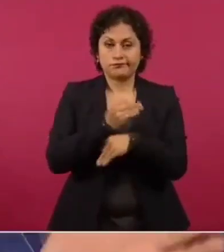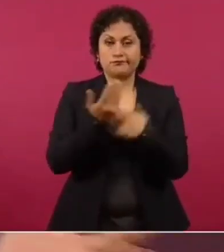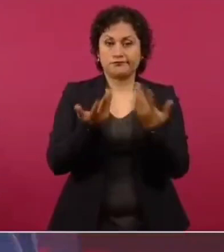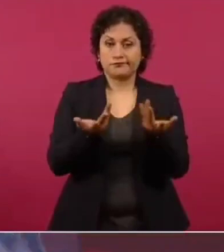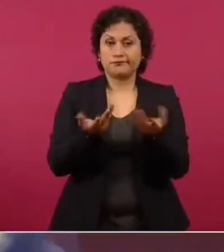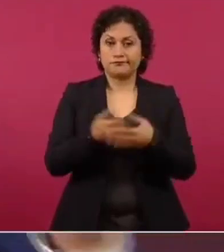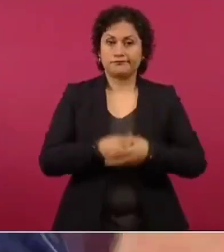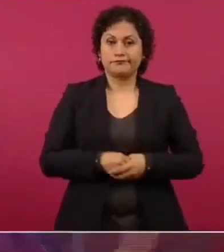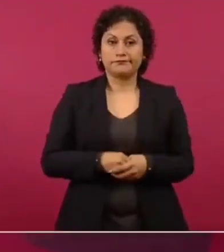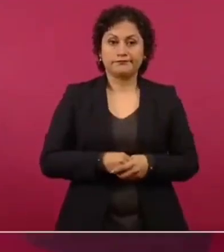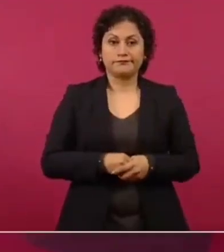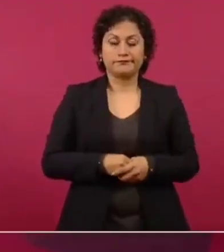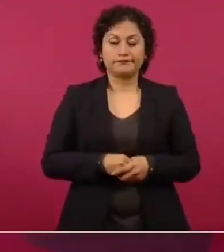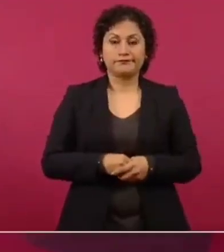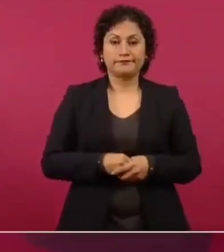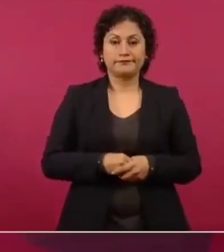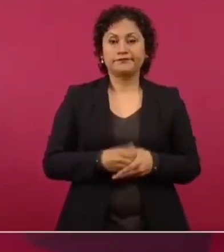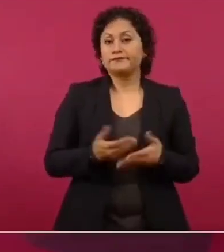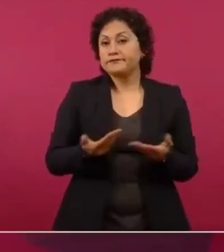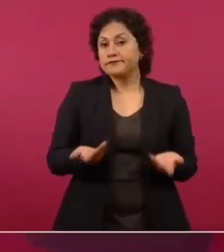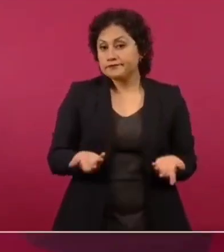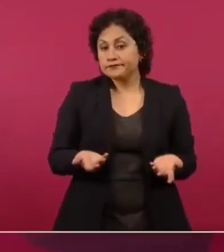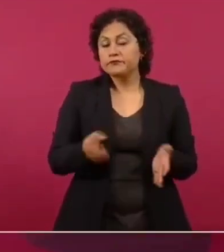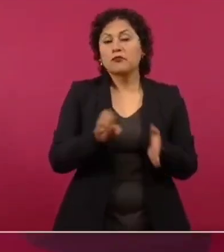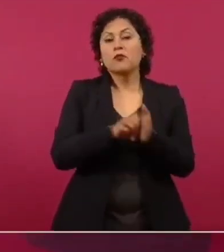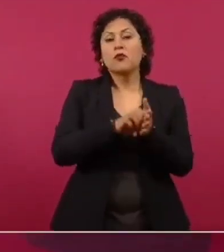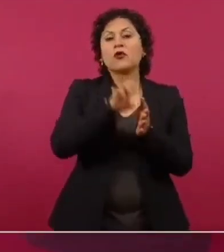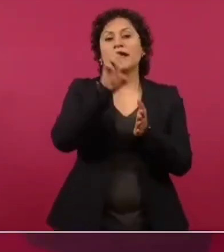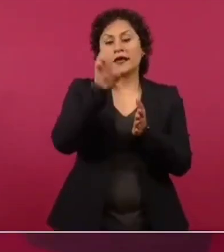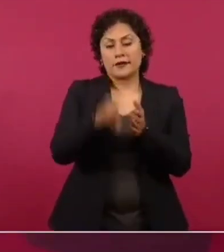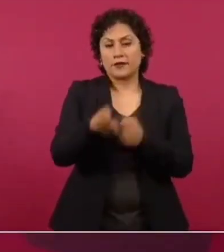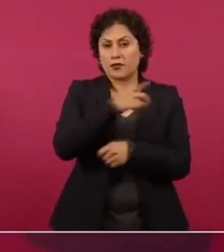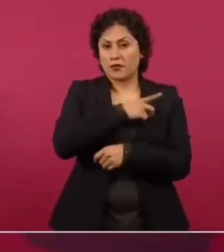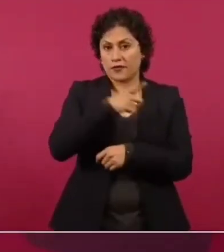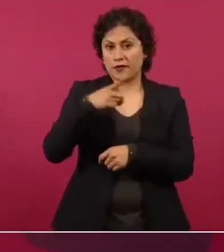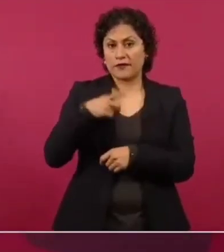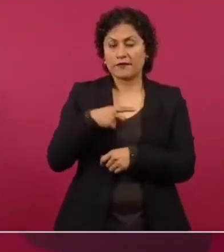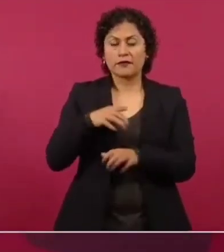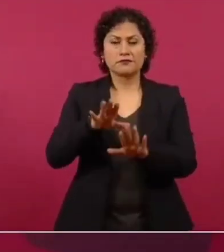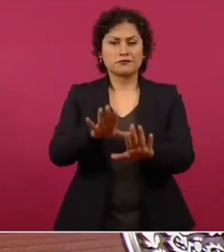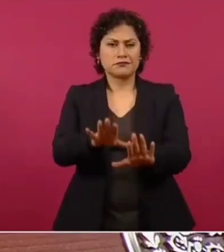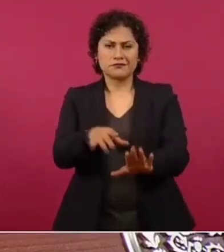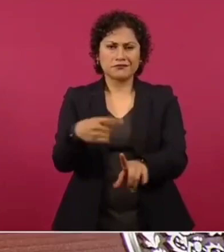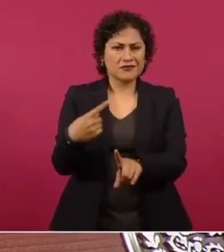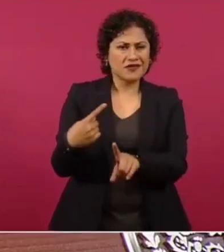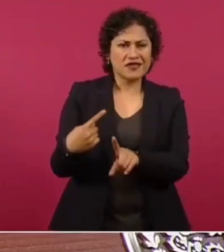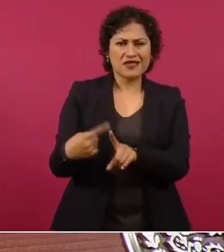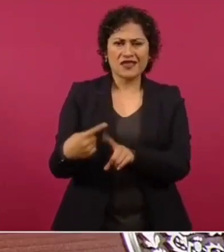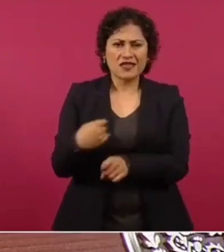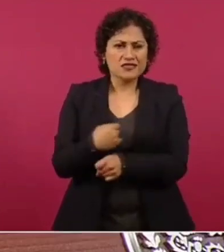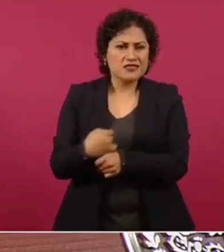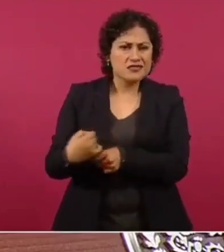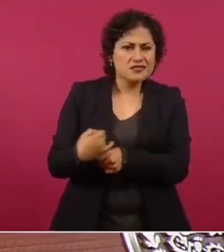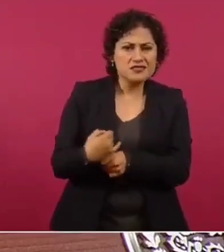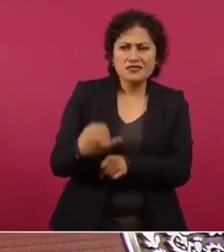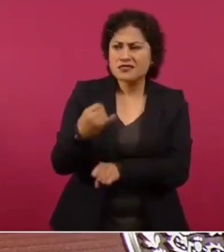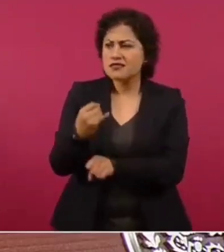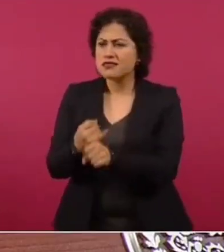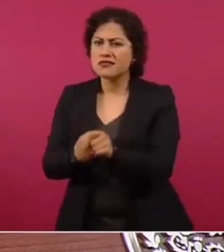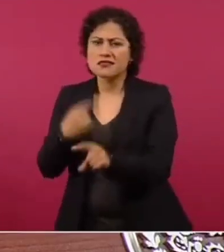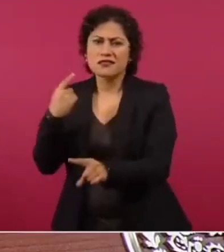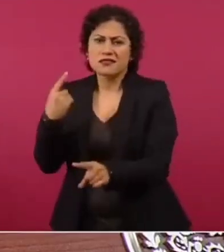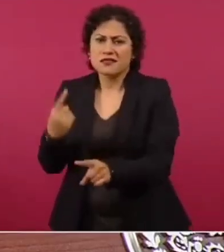pero así que cuando menos preguntarnos de parte de quién o qué